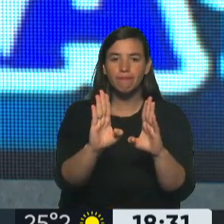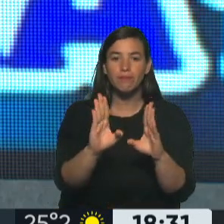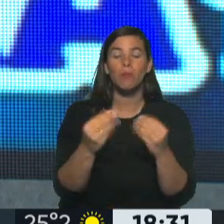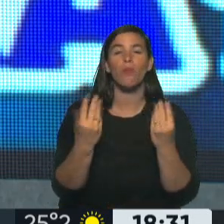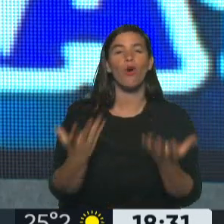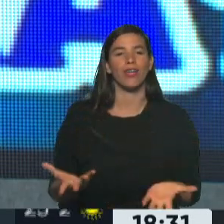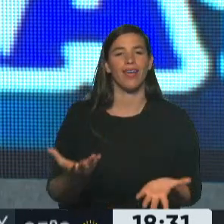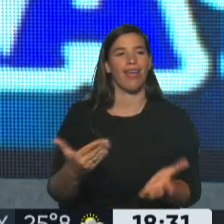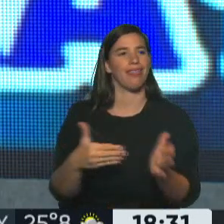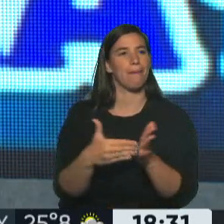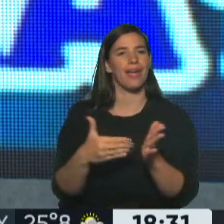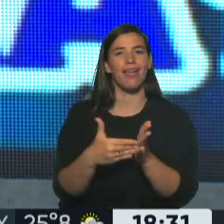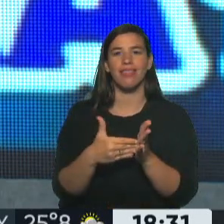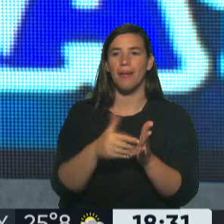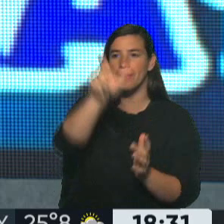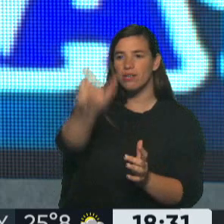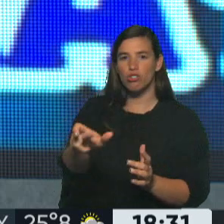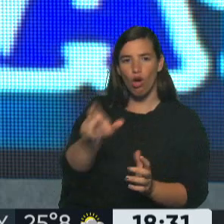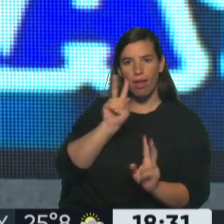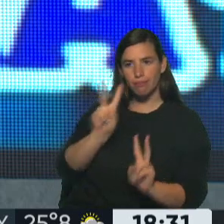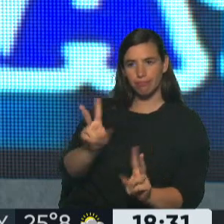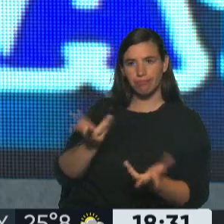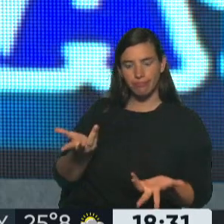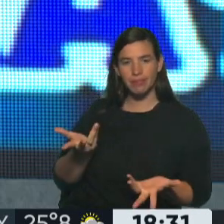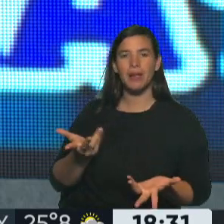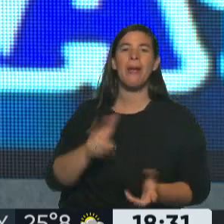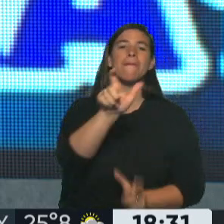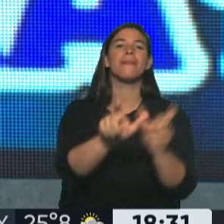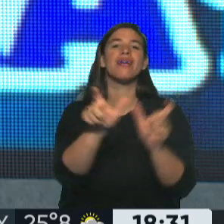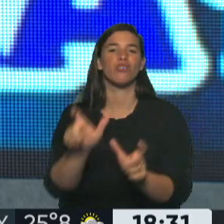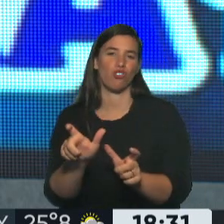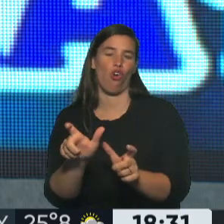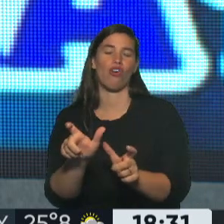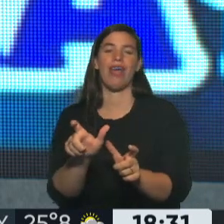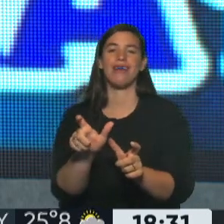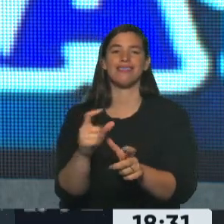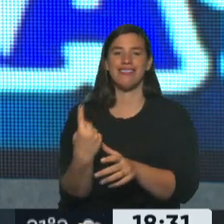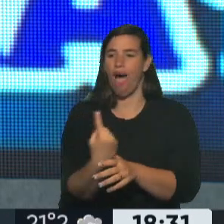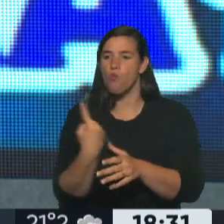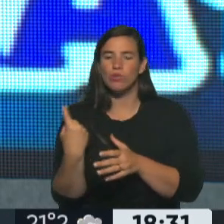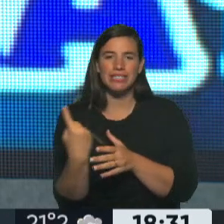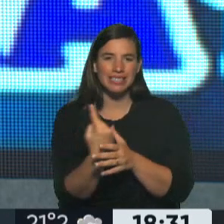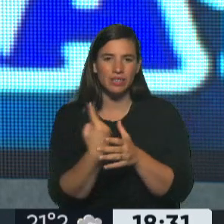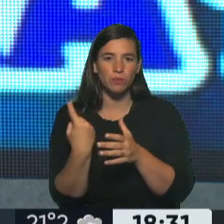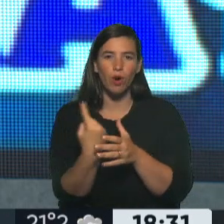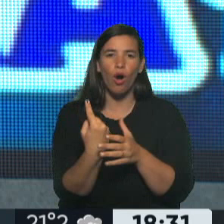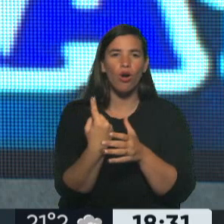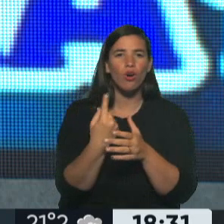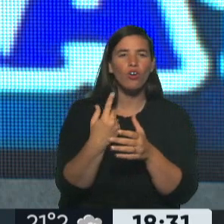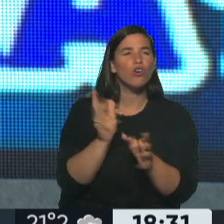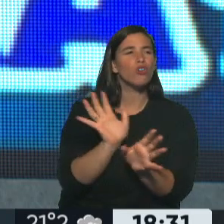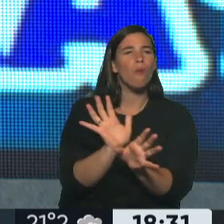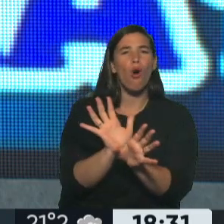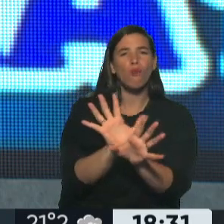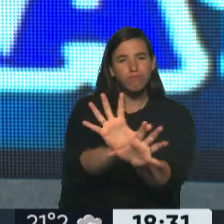otro, de esa otredad. Las personas con autismo, por ejemplo, no perciben los estímulos auditivos de una manera habitual. Por eso la